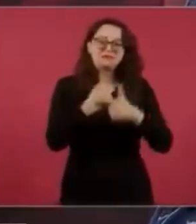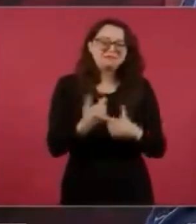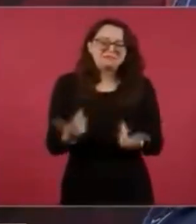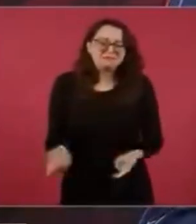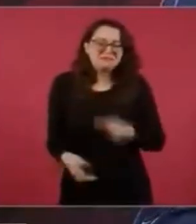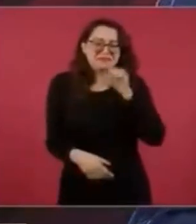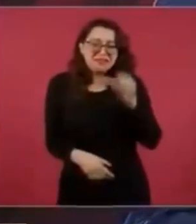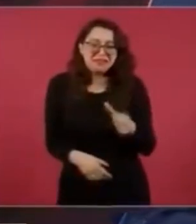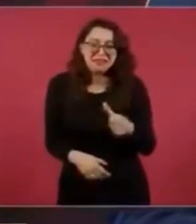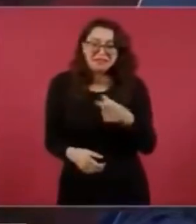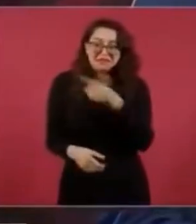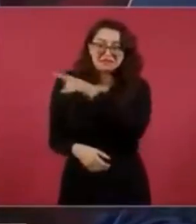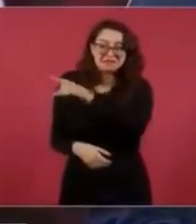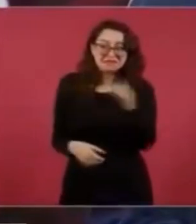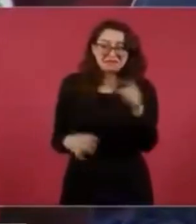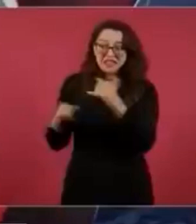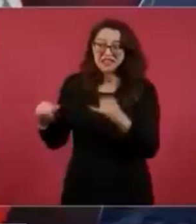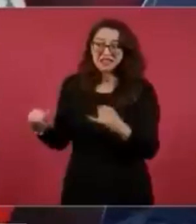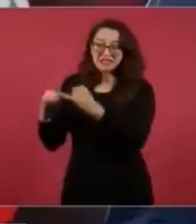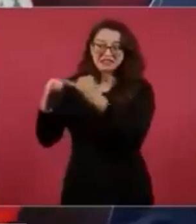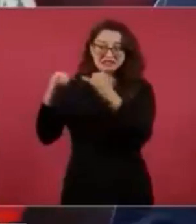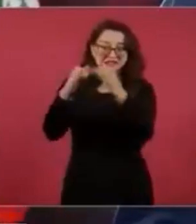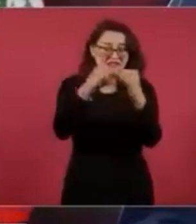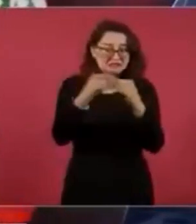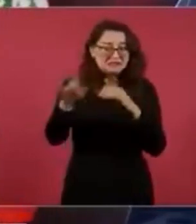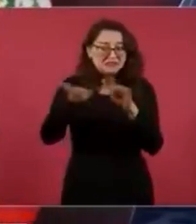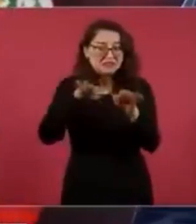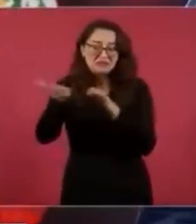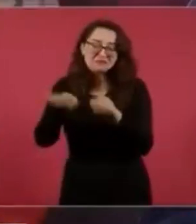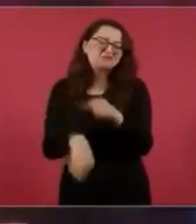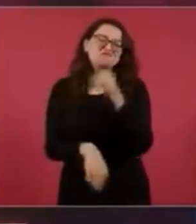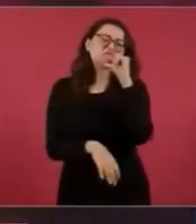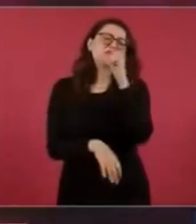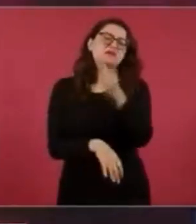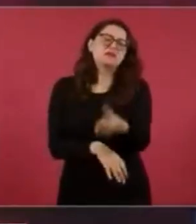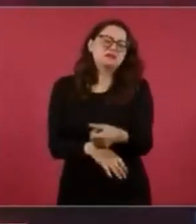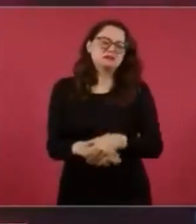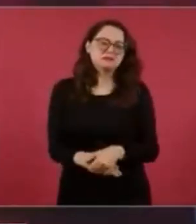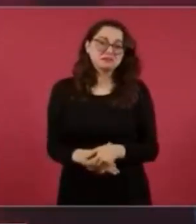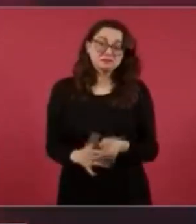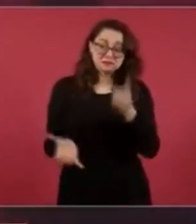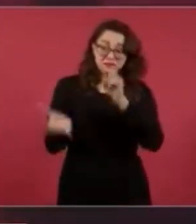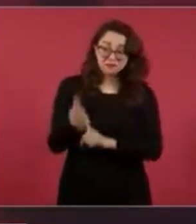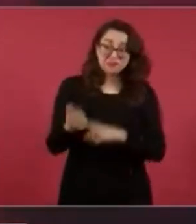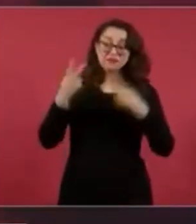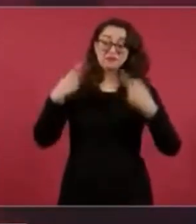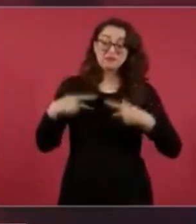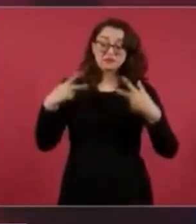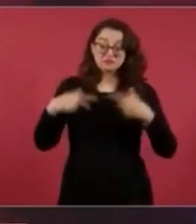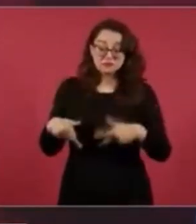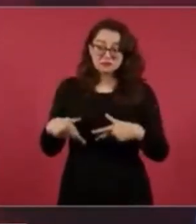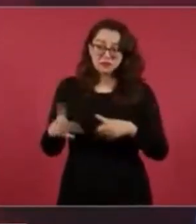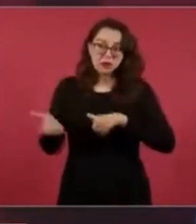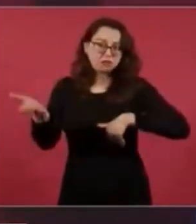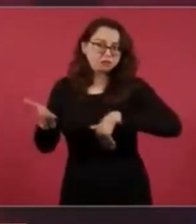se despide a los trabajadores, es nada más